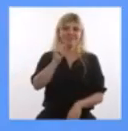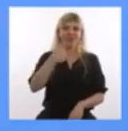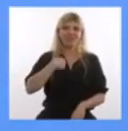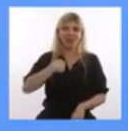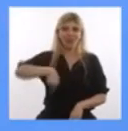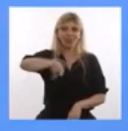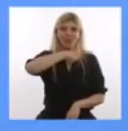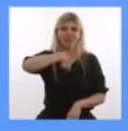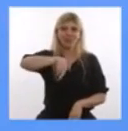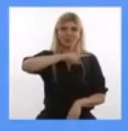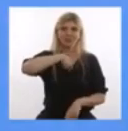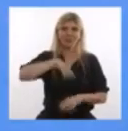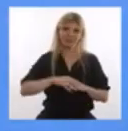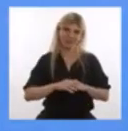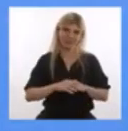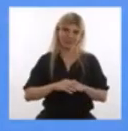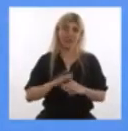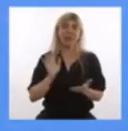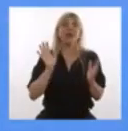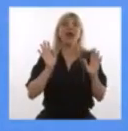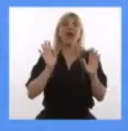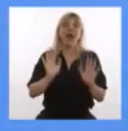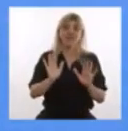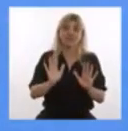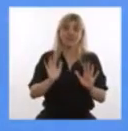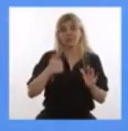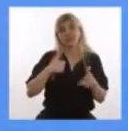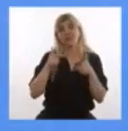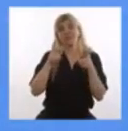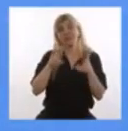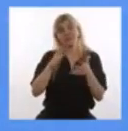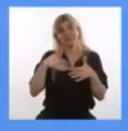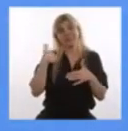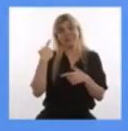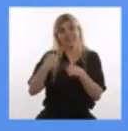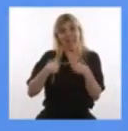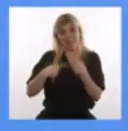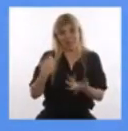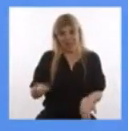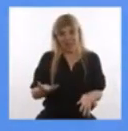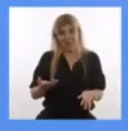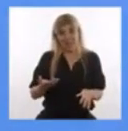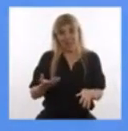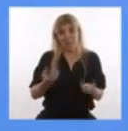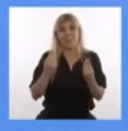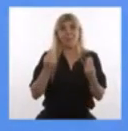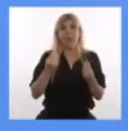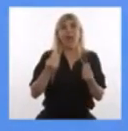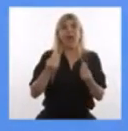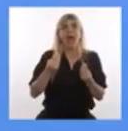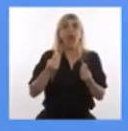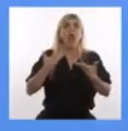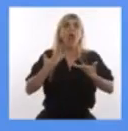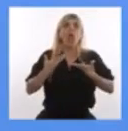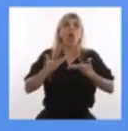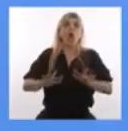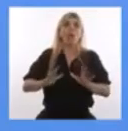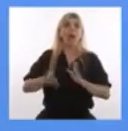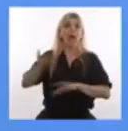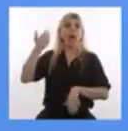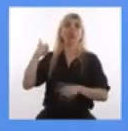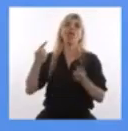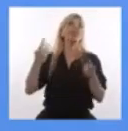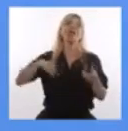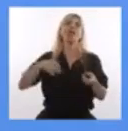Y ese modo, como digo siempre, no es volver a la normalidad que me reclaman, porque la